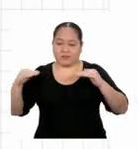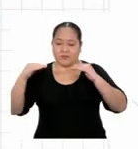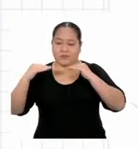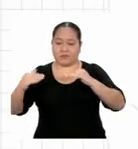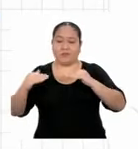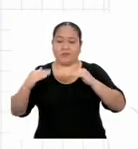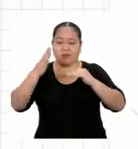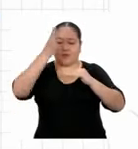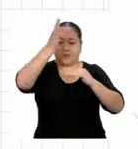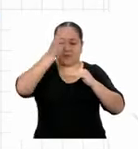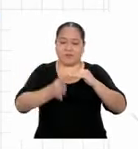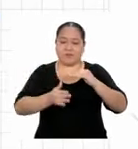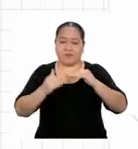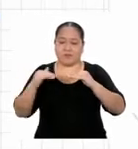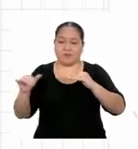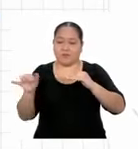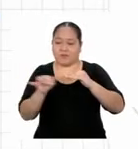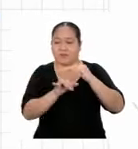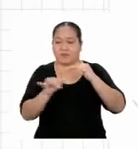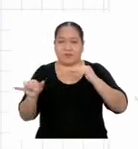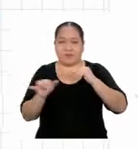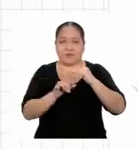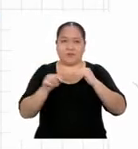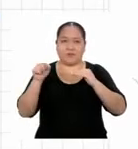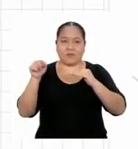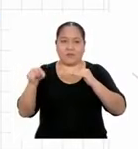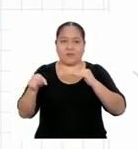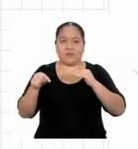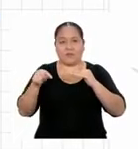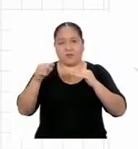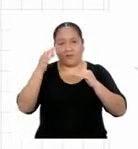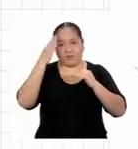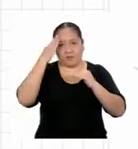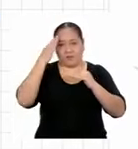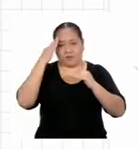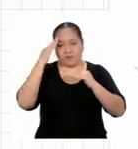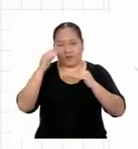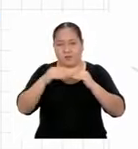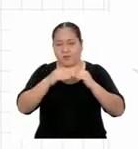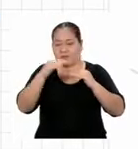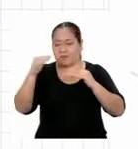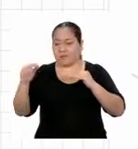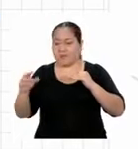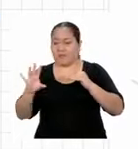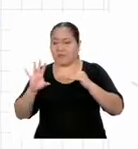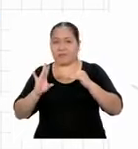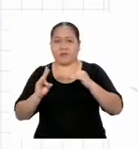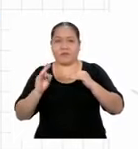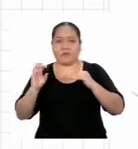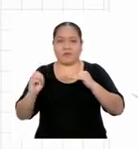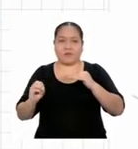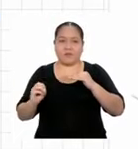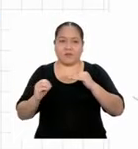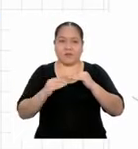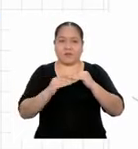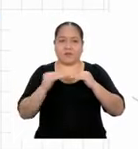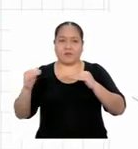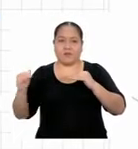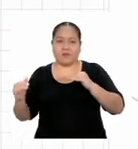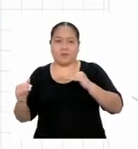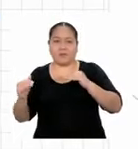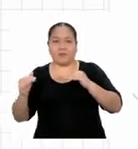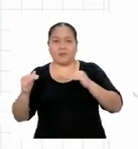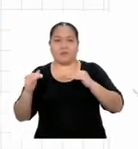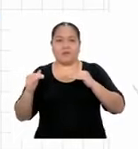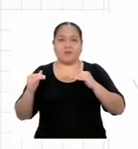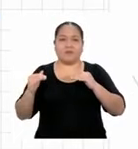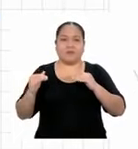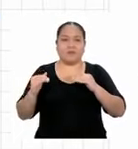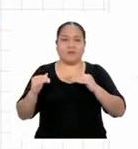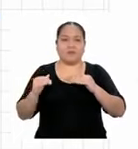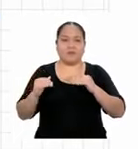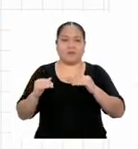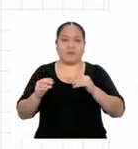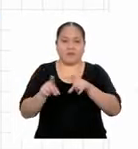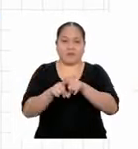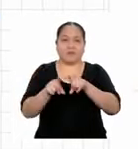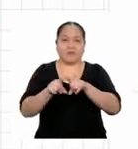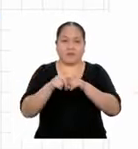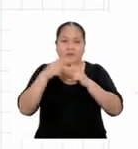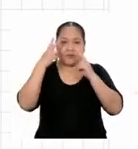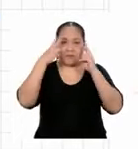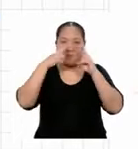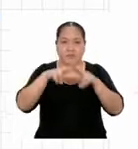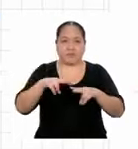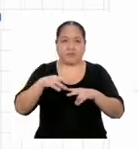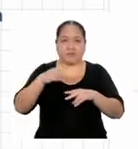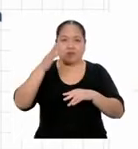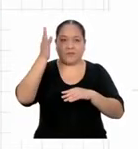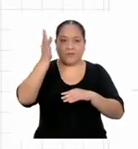por la mediana son iguales. Podemos completar el valor de 70 metros en este otro segmento. Y también vemos que